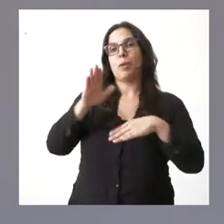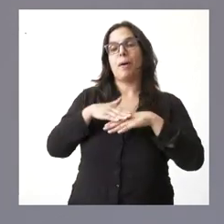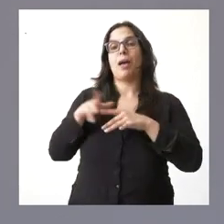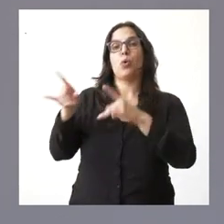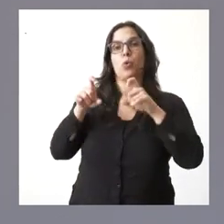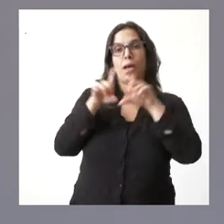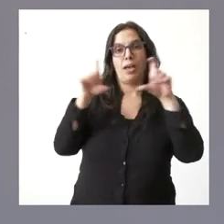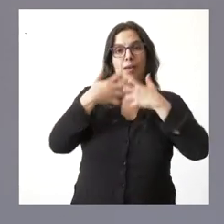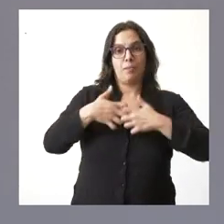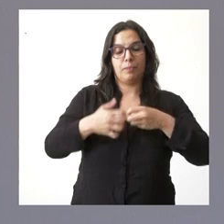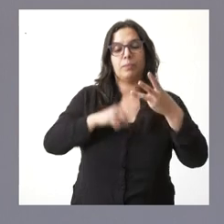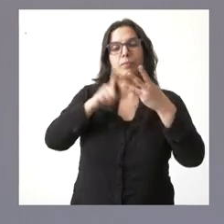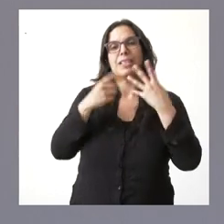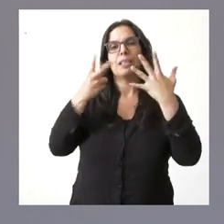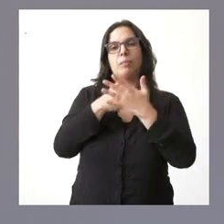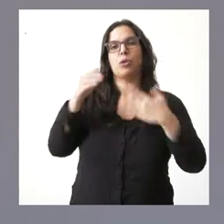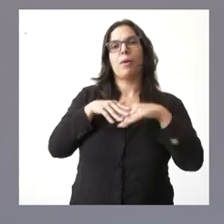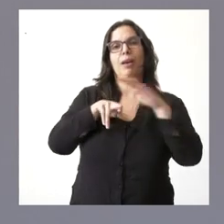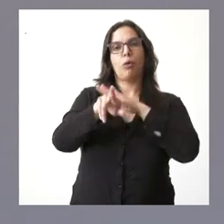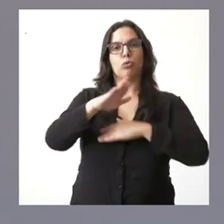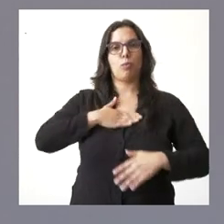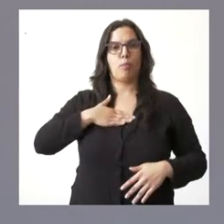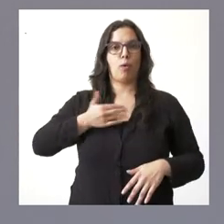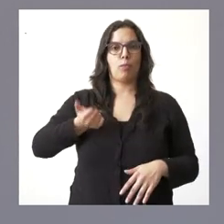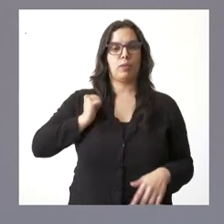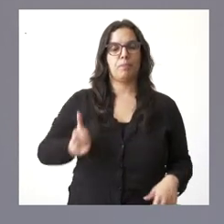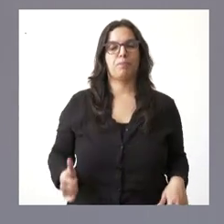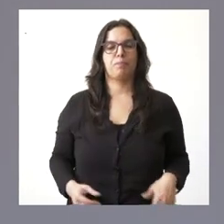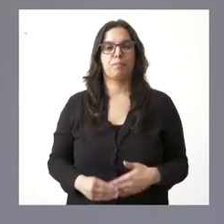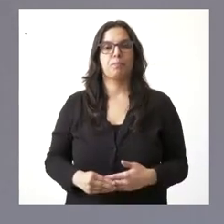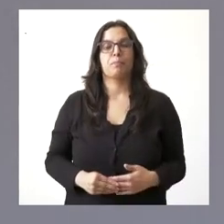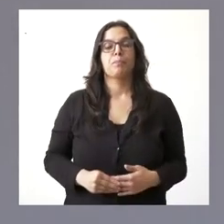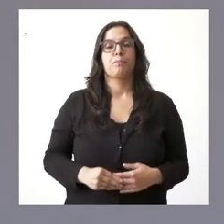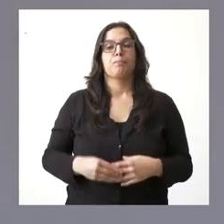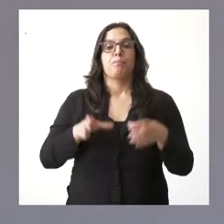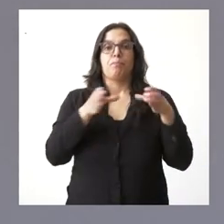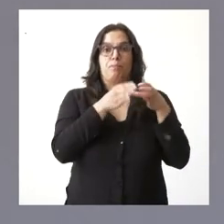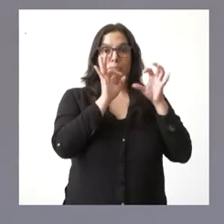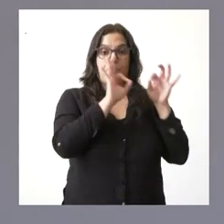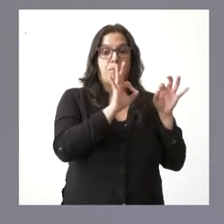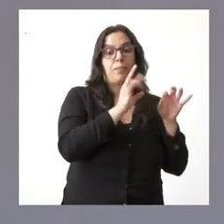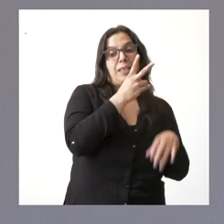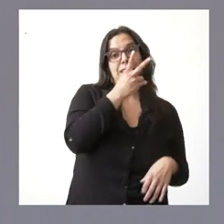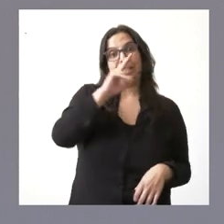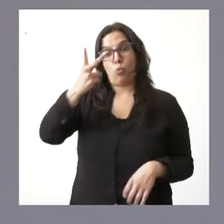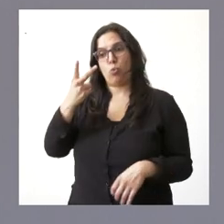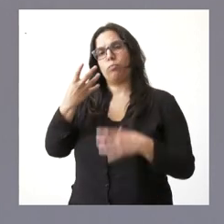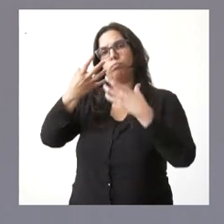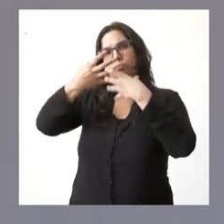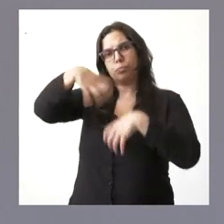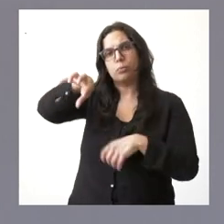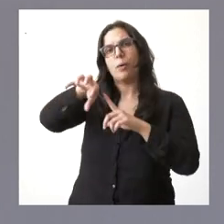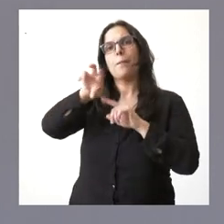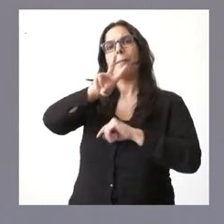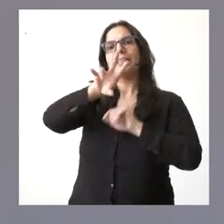millones de euros para un fondo de recursos endógenos. La segunda parte de este bloque de 25 millones de euros son 8